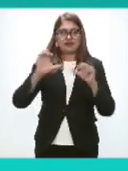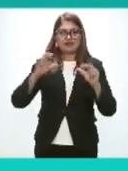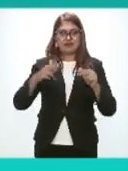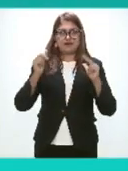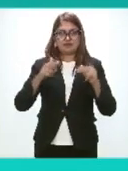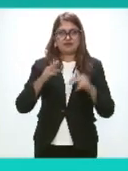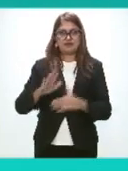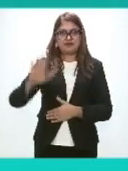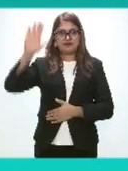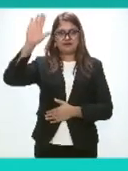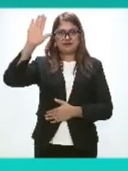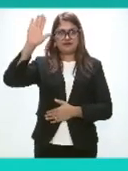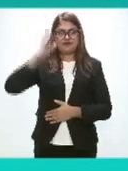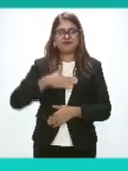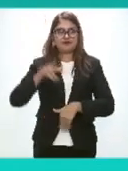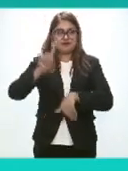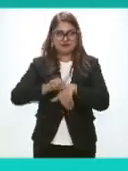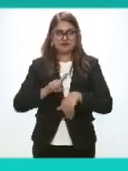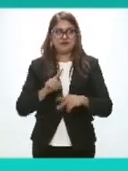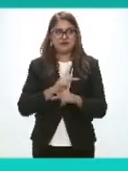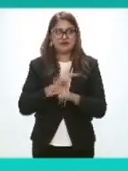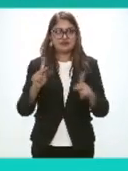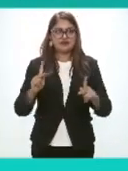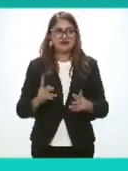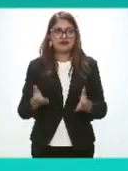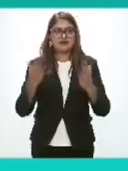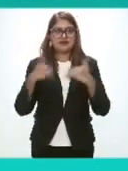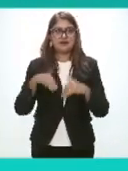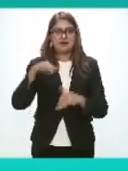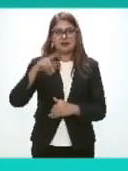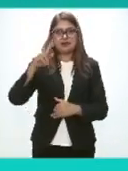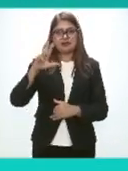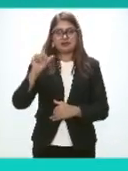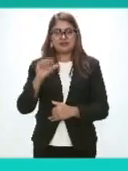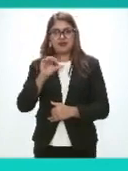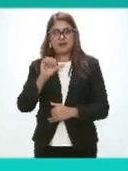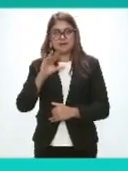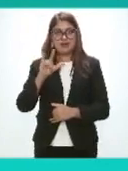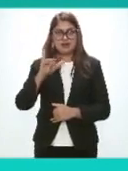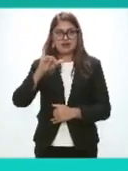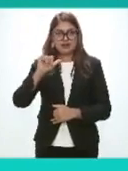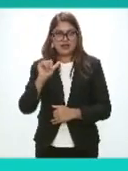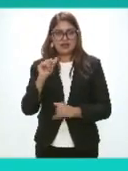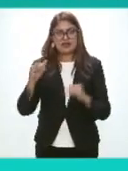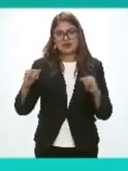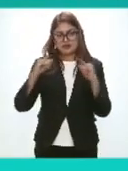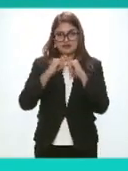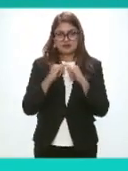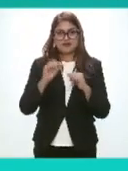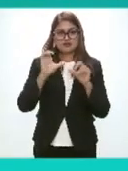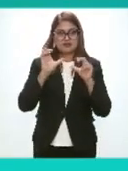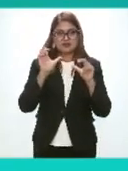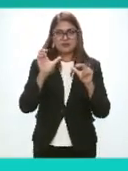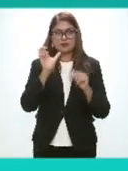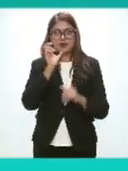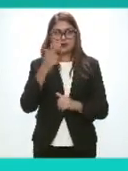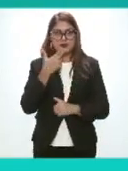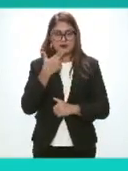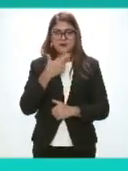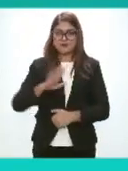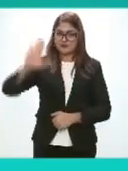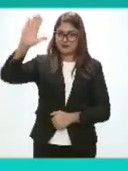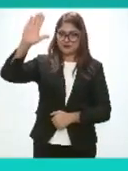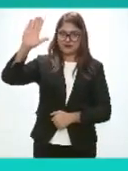Presente Buenos días a todos La maestra Amelia Lucía Martínez Portillo Del Instituto De Chihuahua Presente